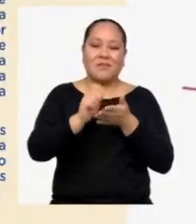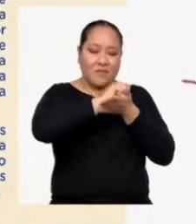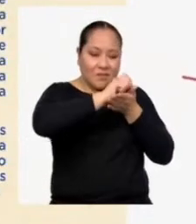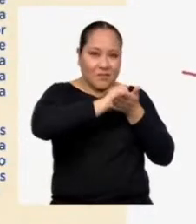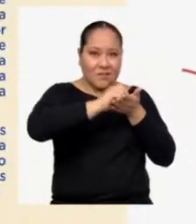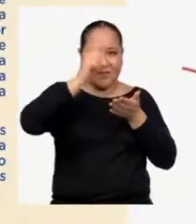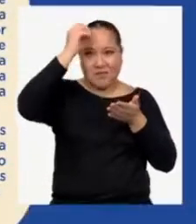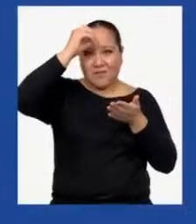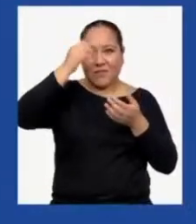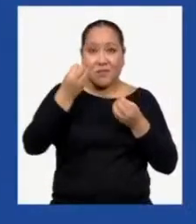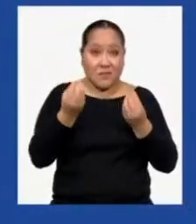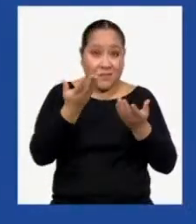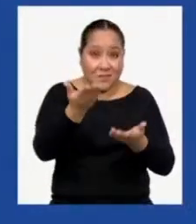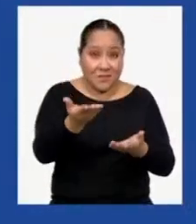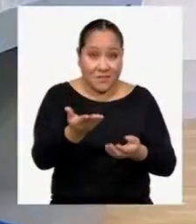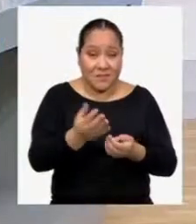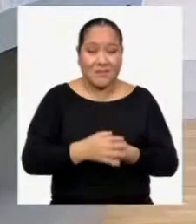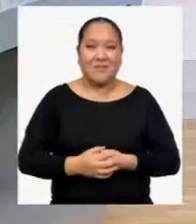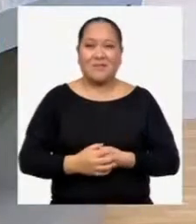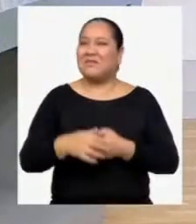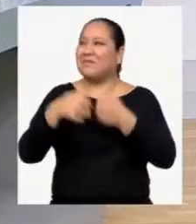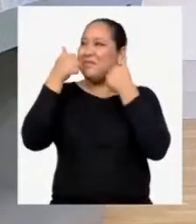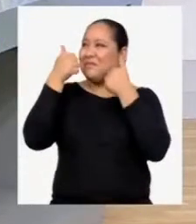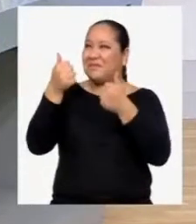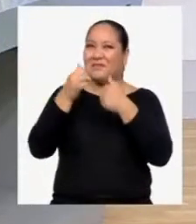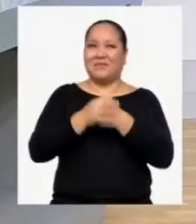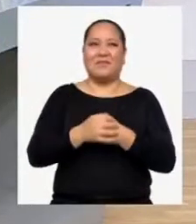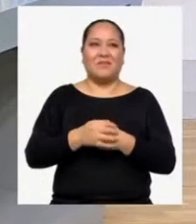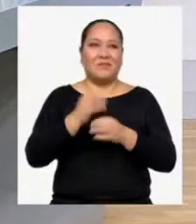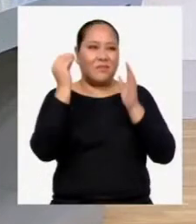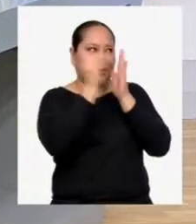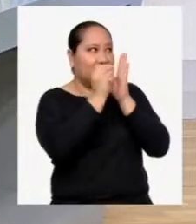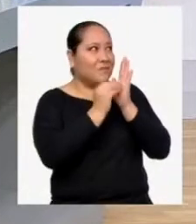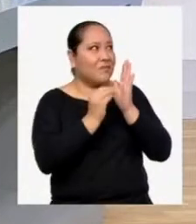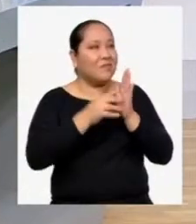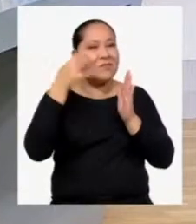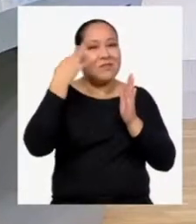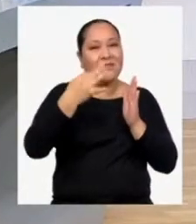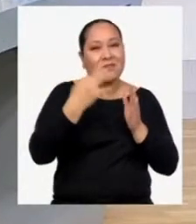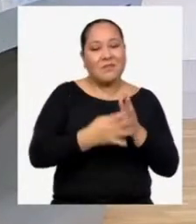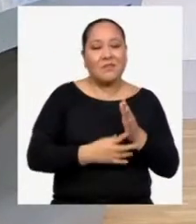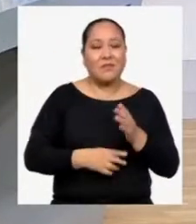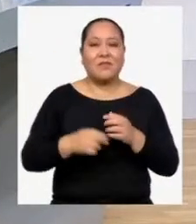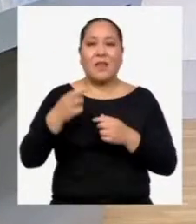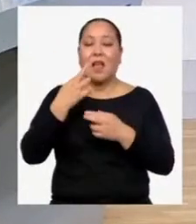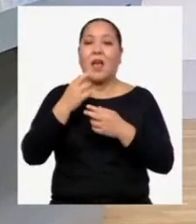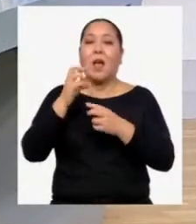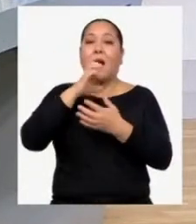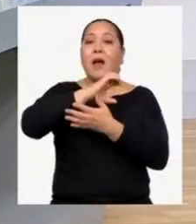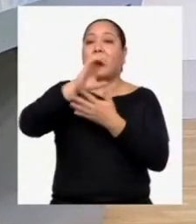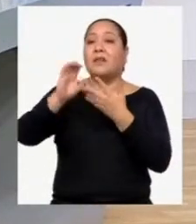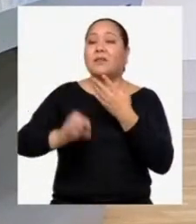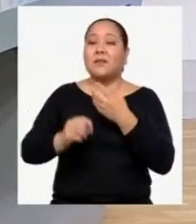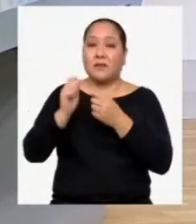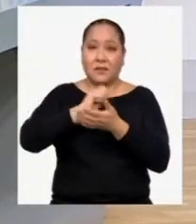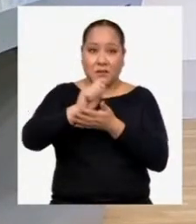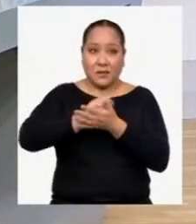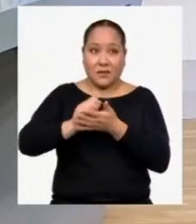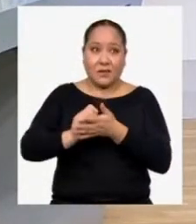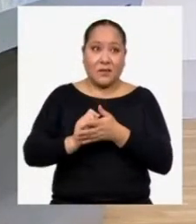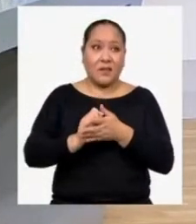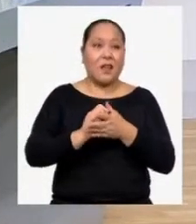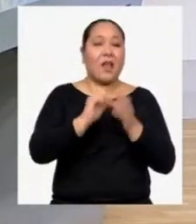¿Cómo lo hicimos? ¡Muy bien! Aplicando siempre las propiedades textuales La adecuación,